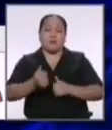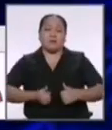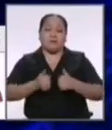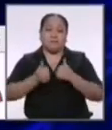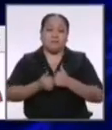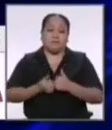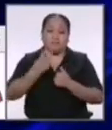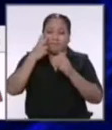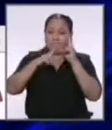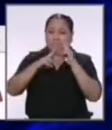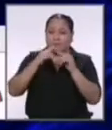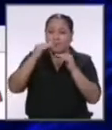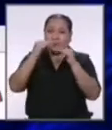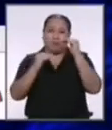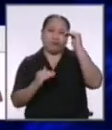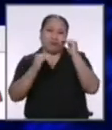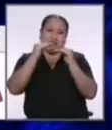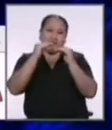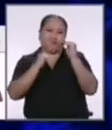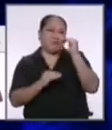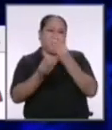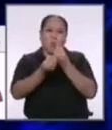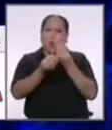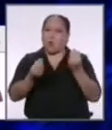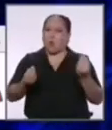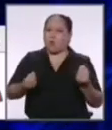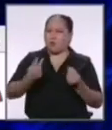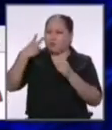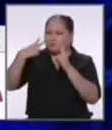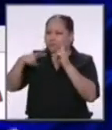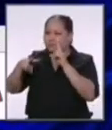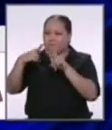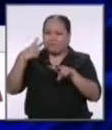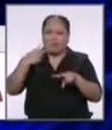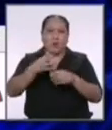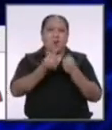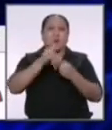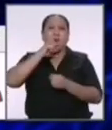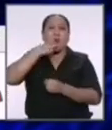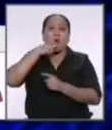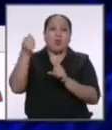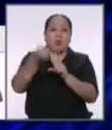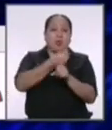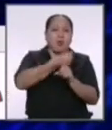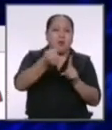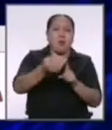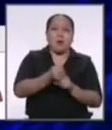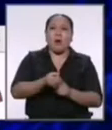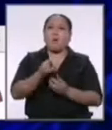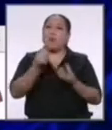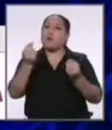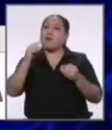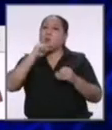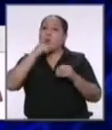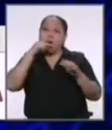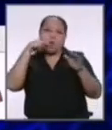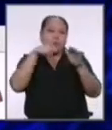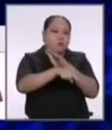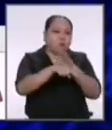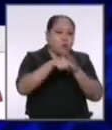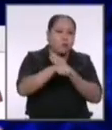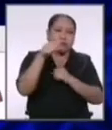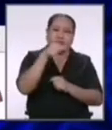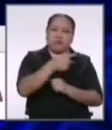estamos viviendo muchas desigualdades en el Perú por eso es que vemos que hay tantas mujeres maltratadas hay tantos feminicidios porque no